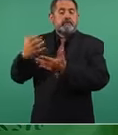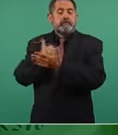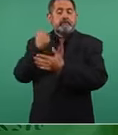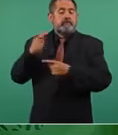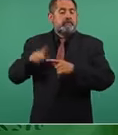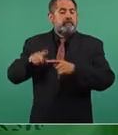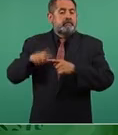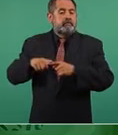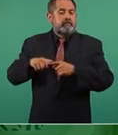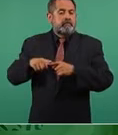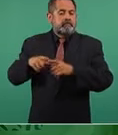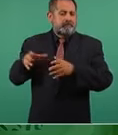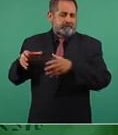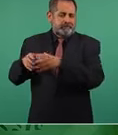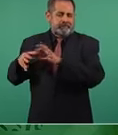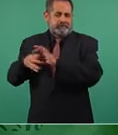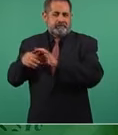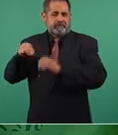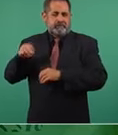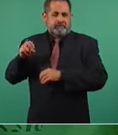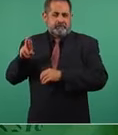la alianza